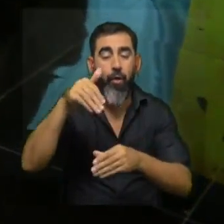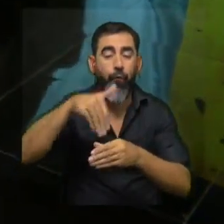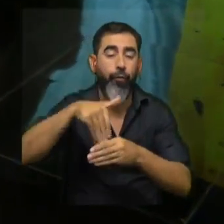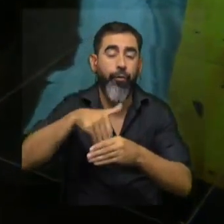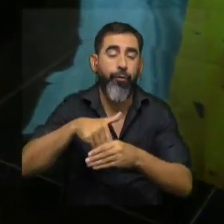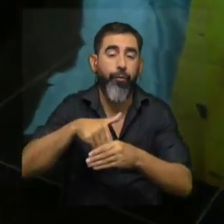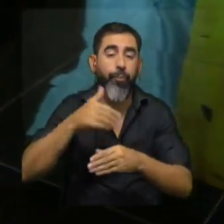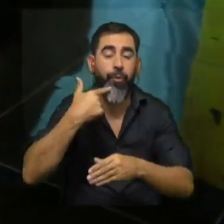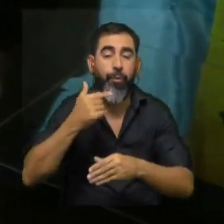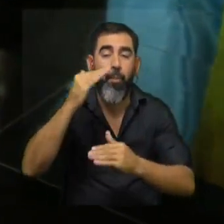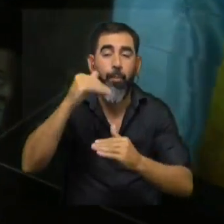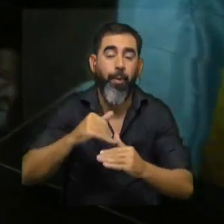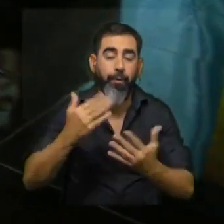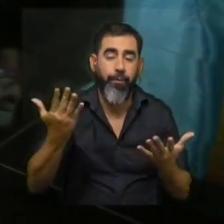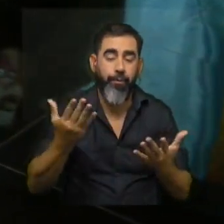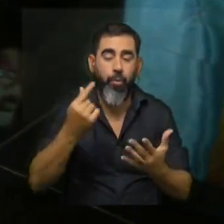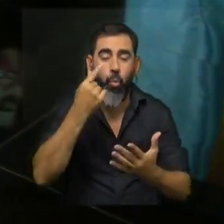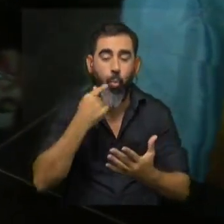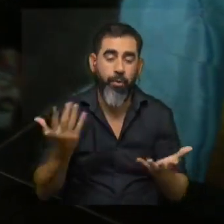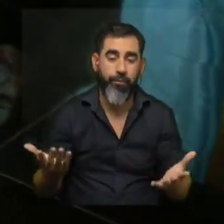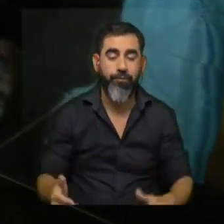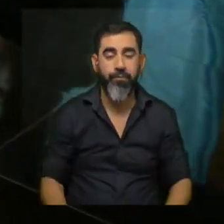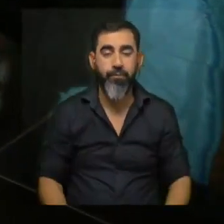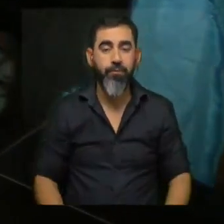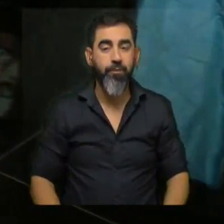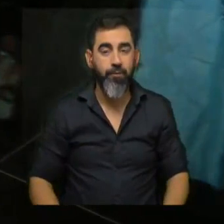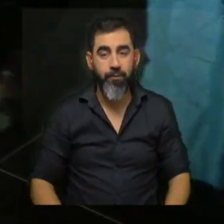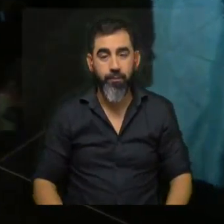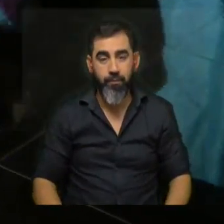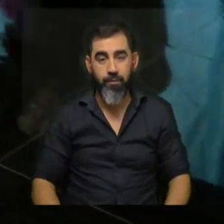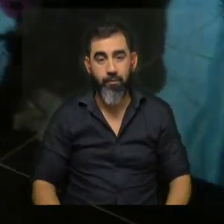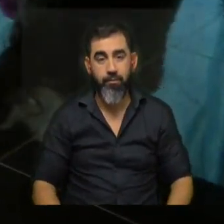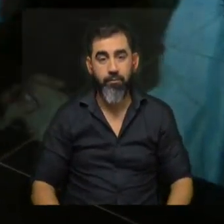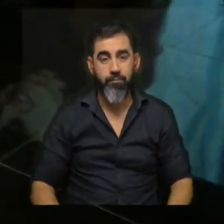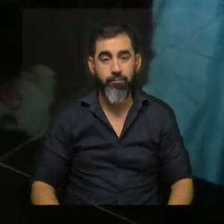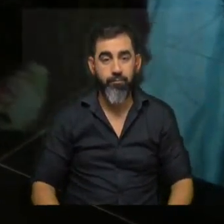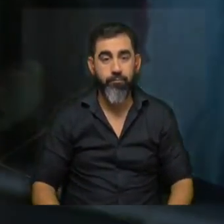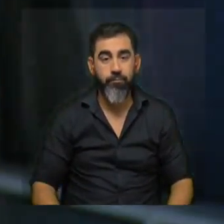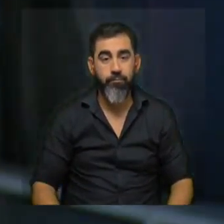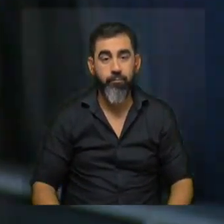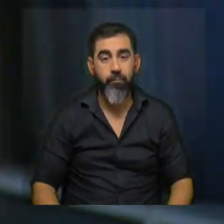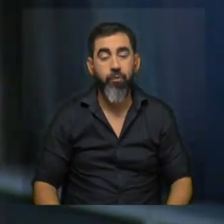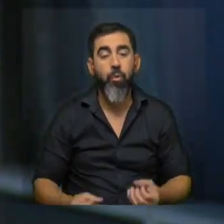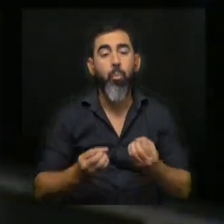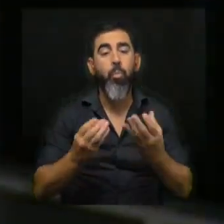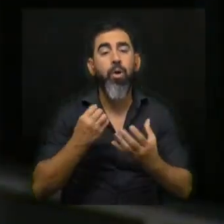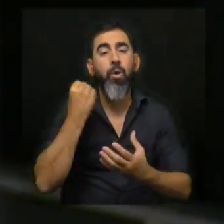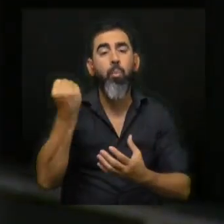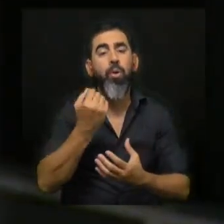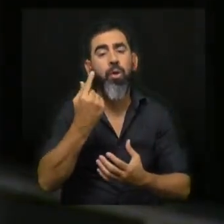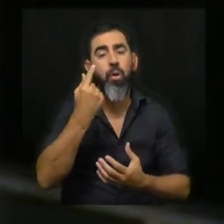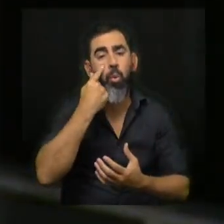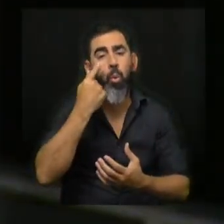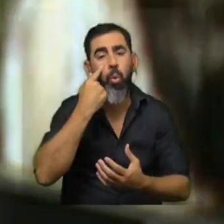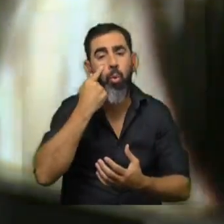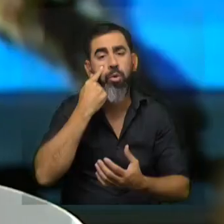electorales con menos gatos exacto sin duda fue un gran Florencia ¿por qué es importante conocer ¿por qué es importante